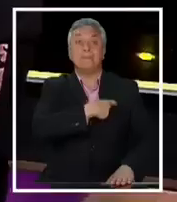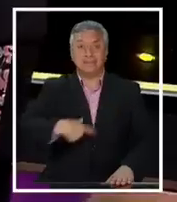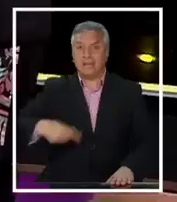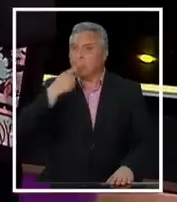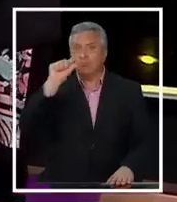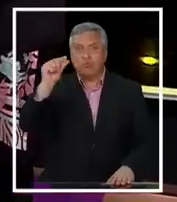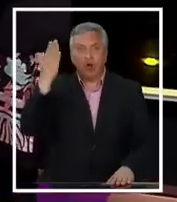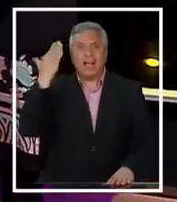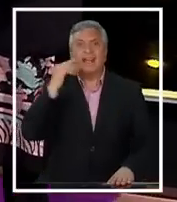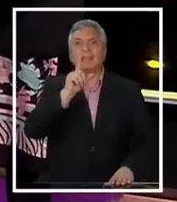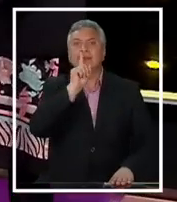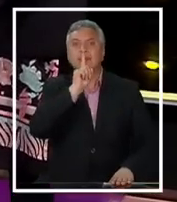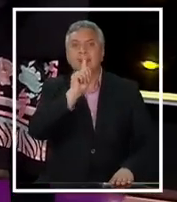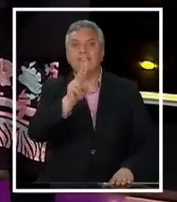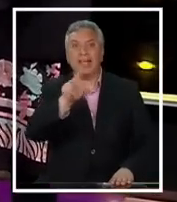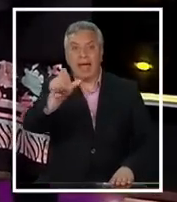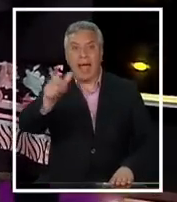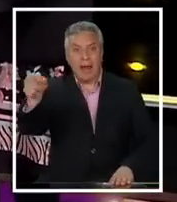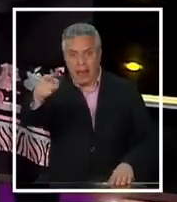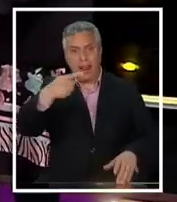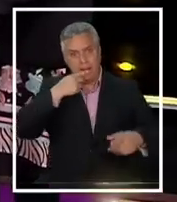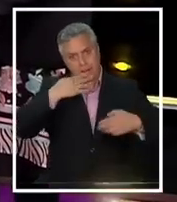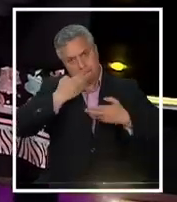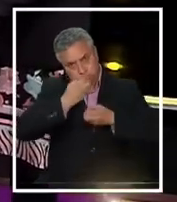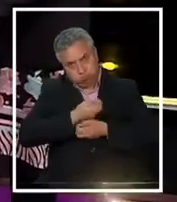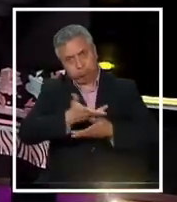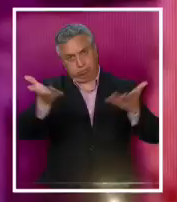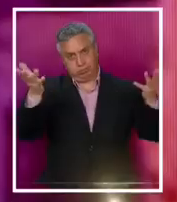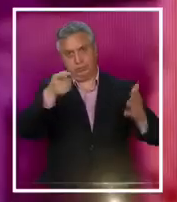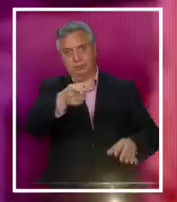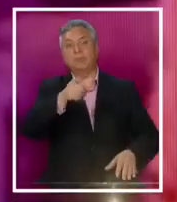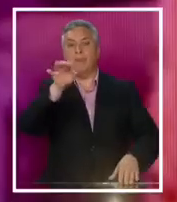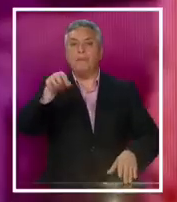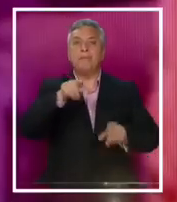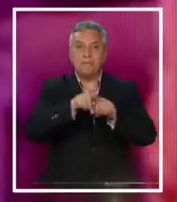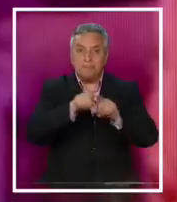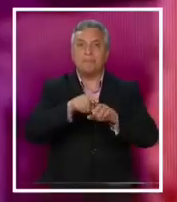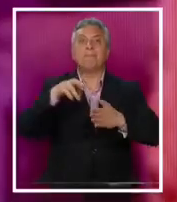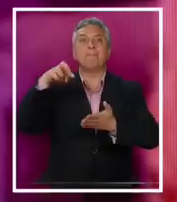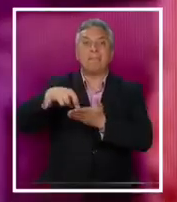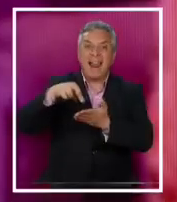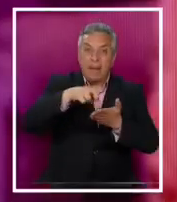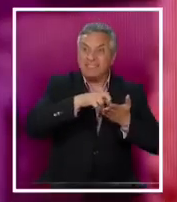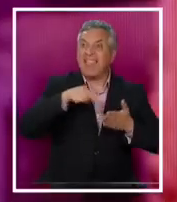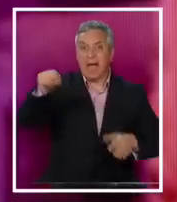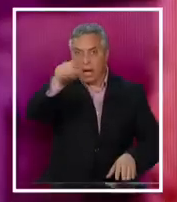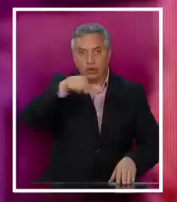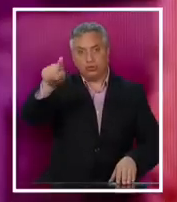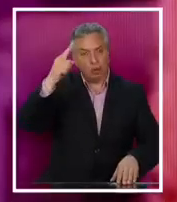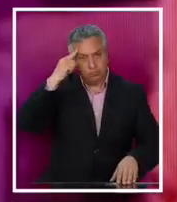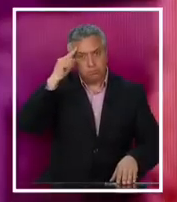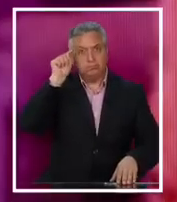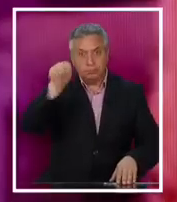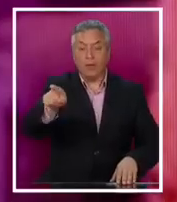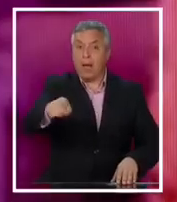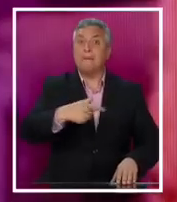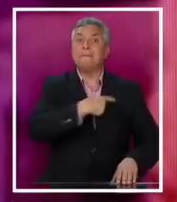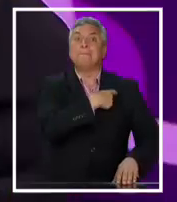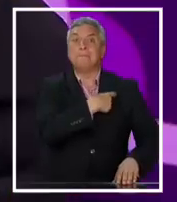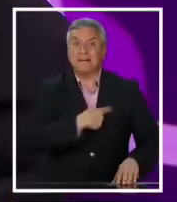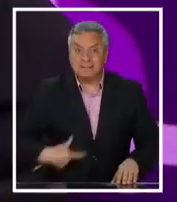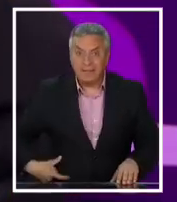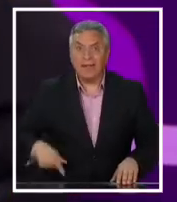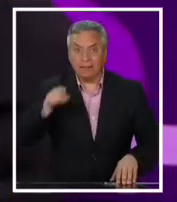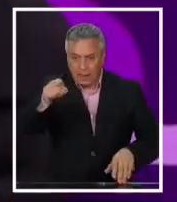poco rato habló en un canal de televisión y dijo que serían los parlamentarios los que fijarían esto. Es el presidente el que tiene que